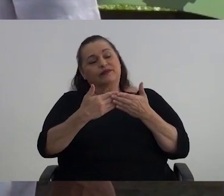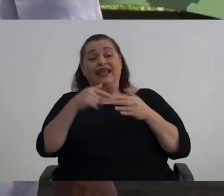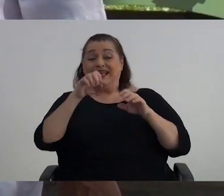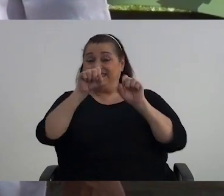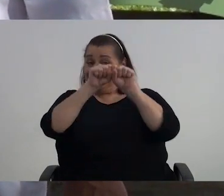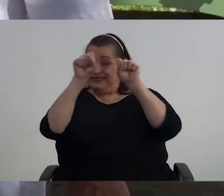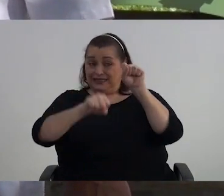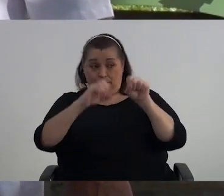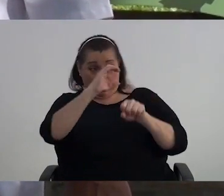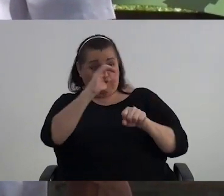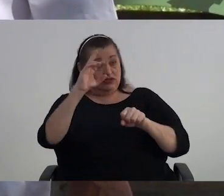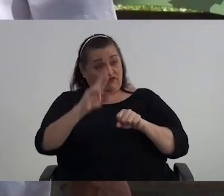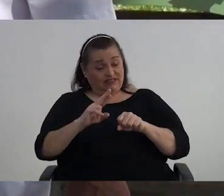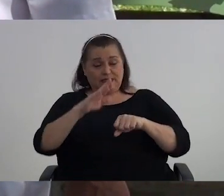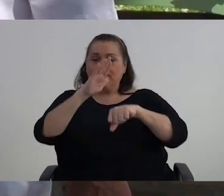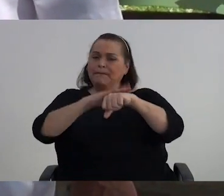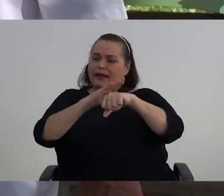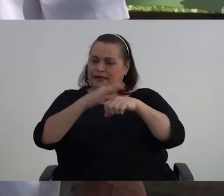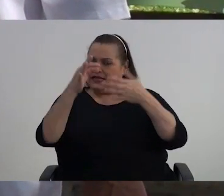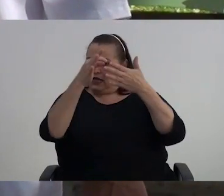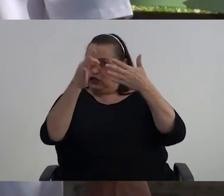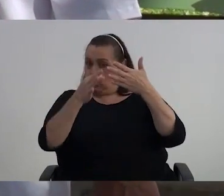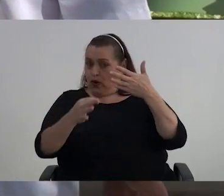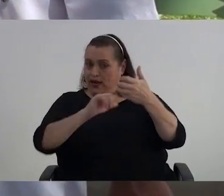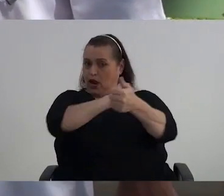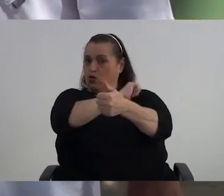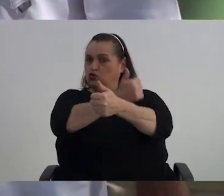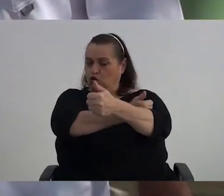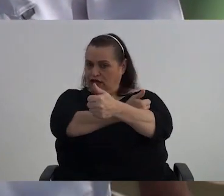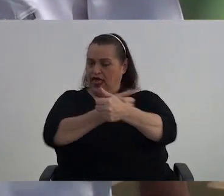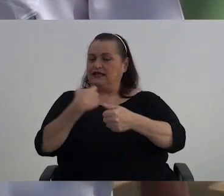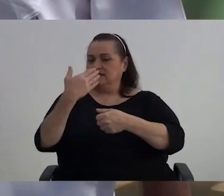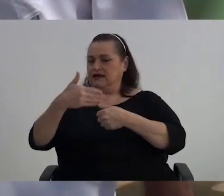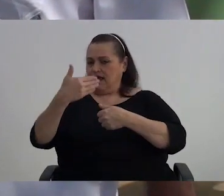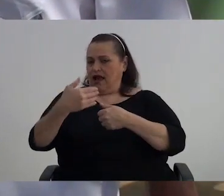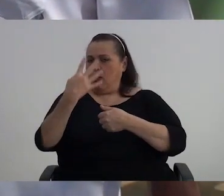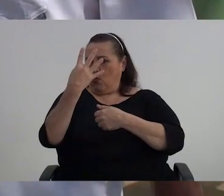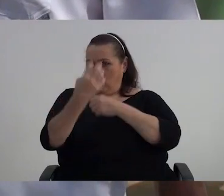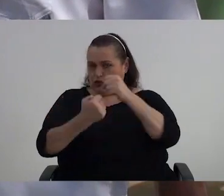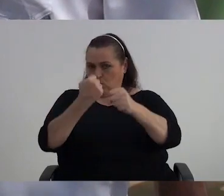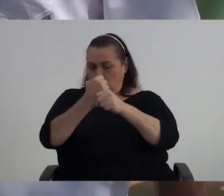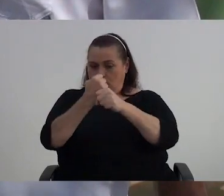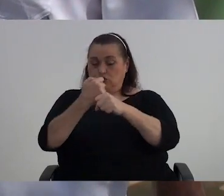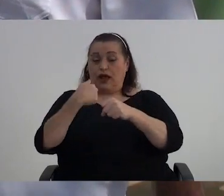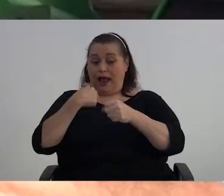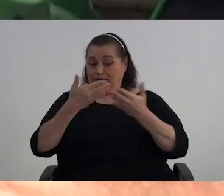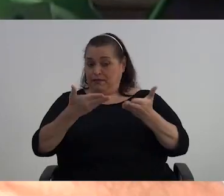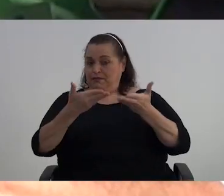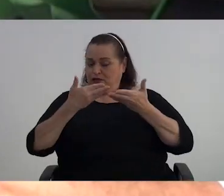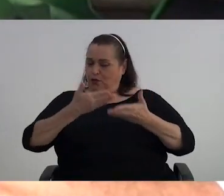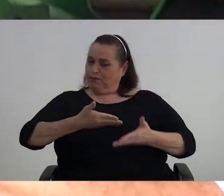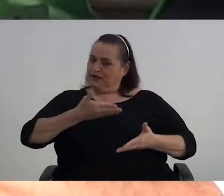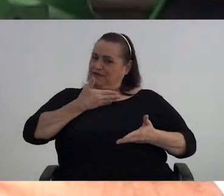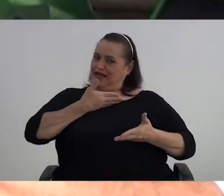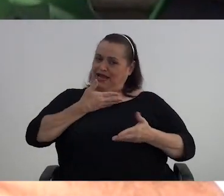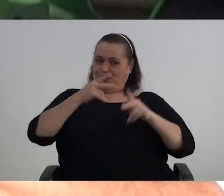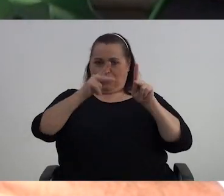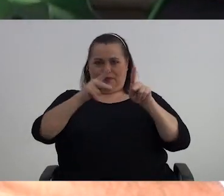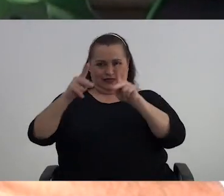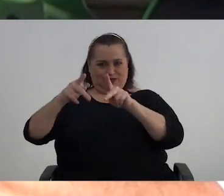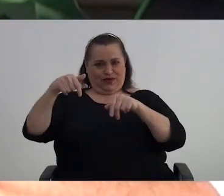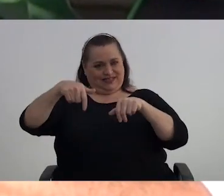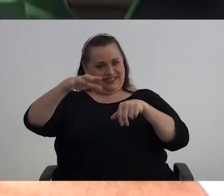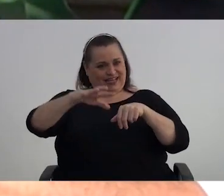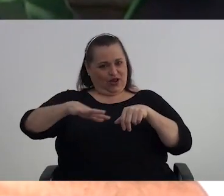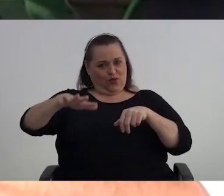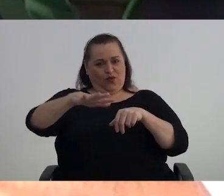sistema costarricense permite elegir sus autoridades locales cada cuatro años, me han dado el privilegio los ciudadanos de Esparza de estar en